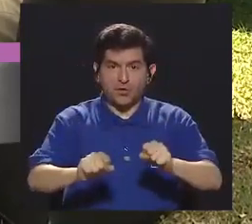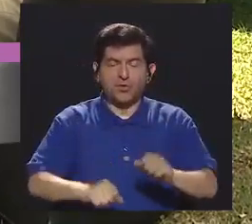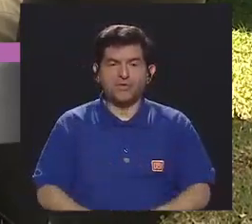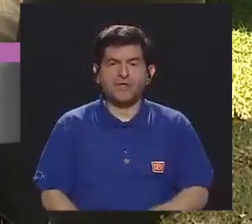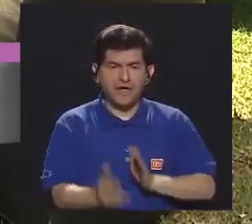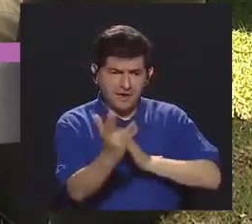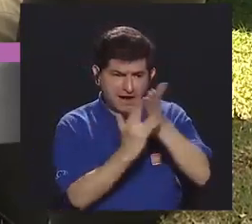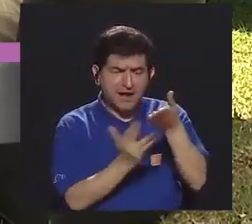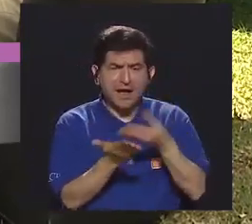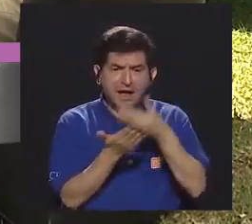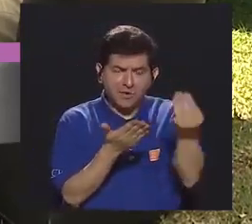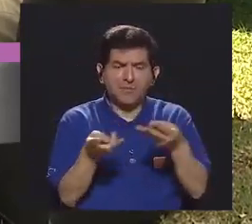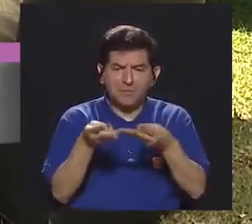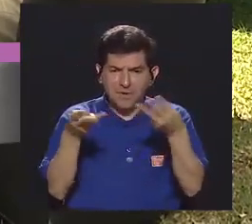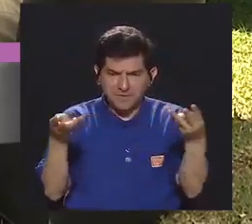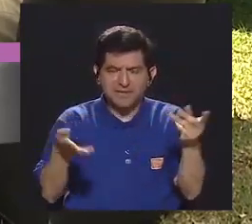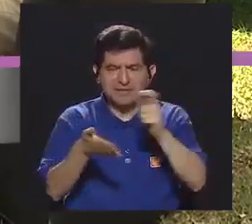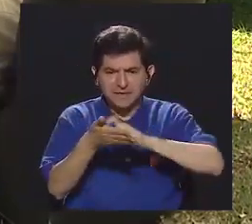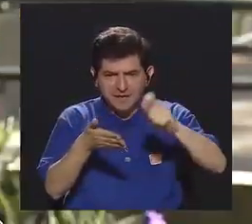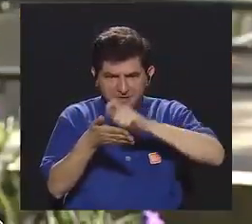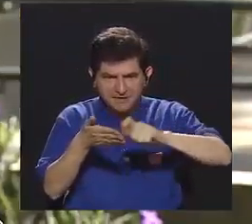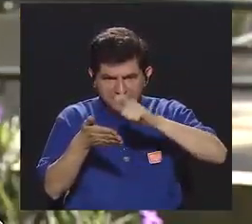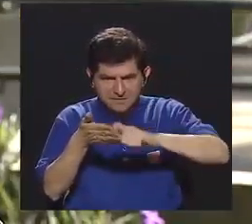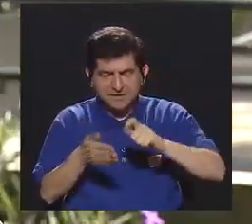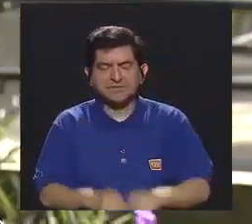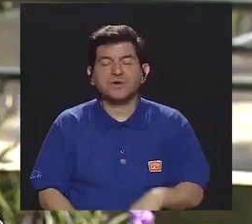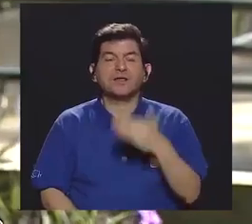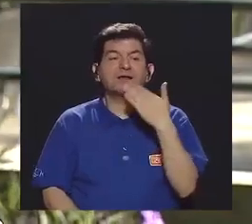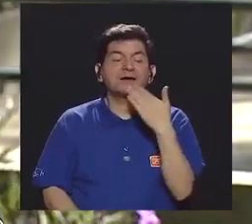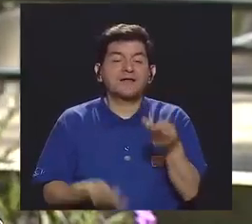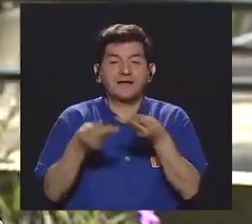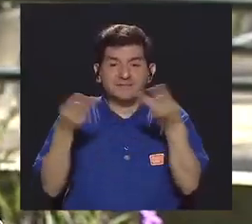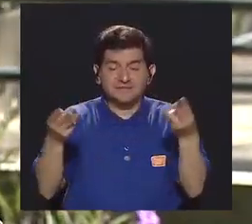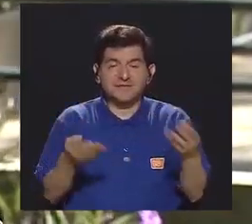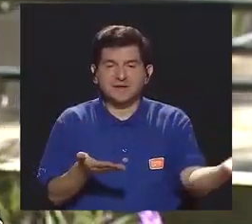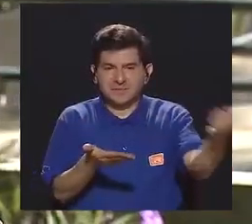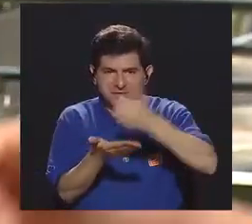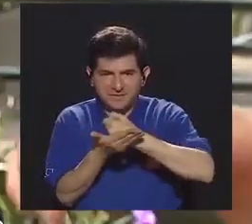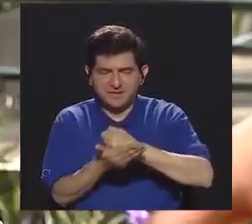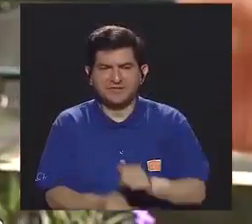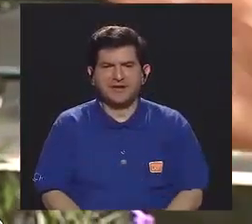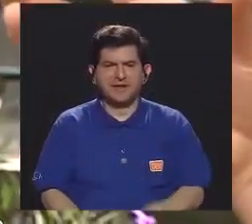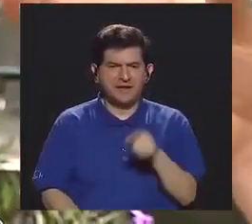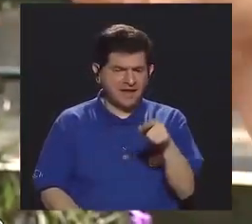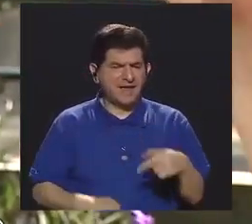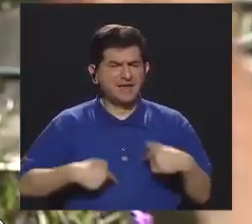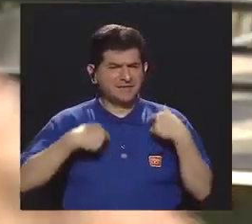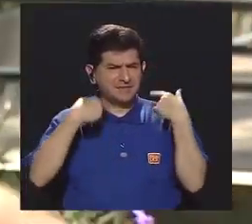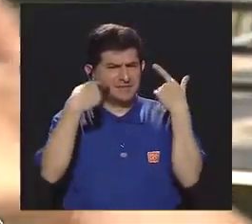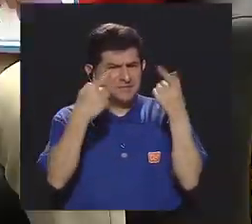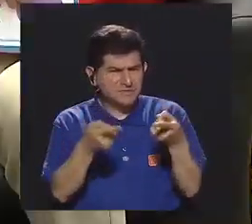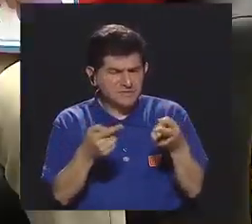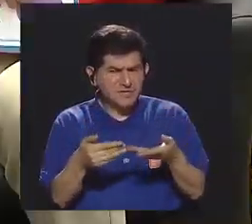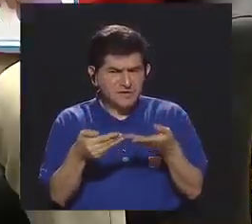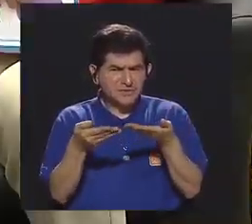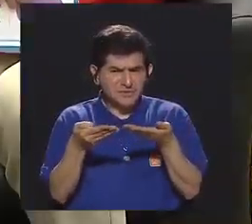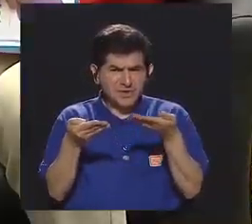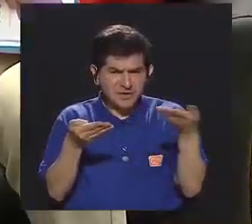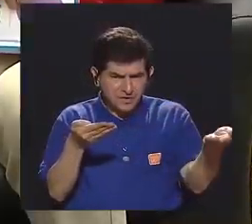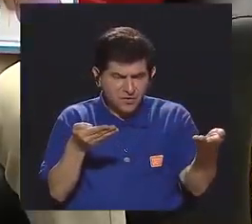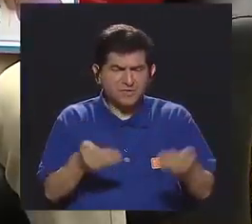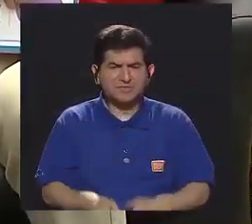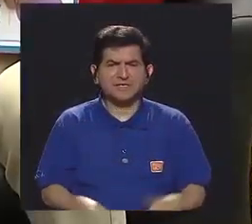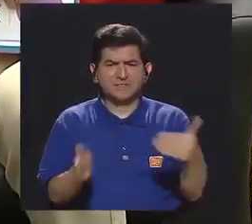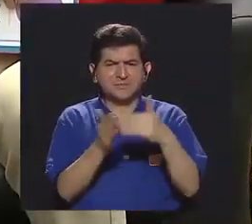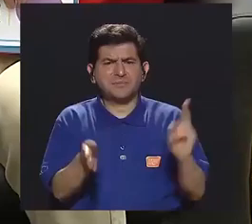acceder a comprarle útiles a sus hijos, ¿verdad? Gracias al material que lograron. Esto es que llevaban artículos